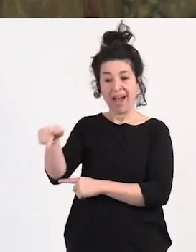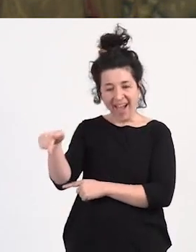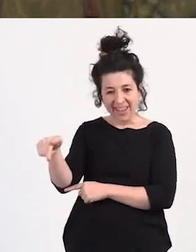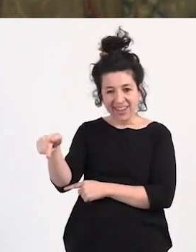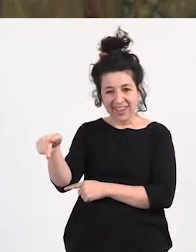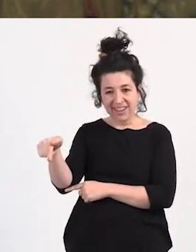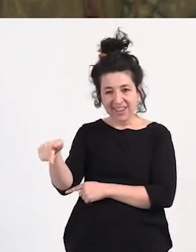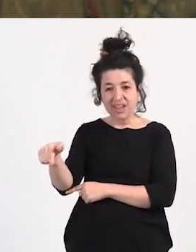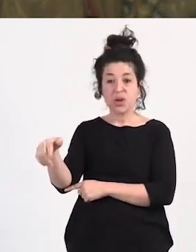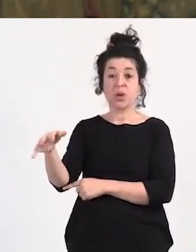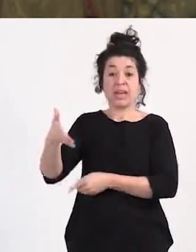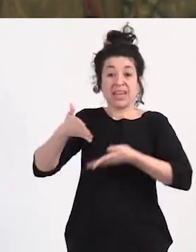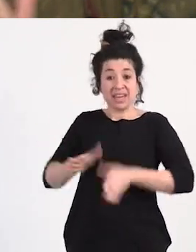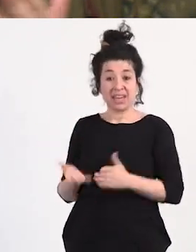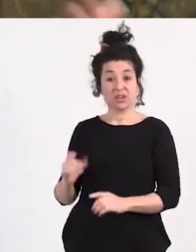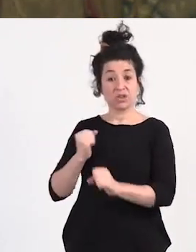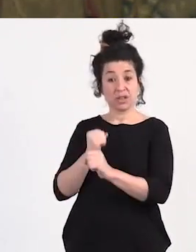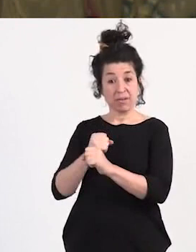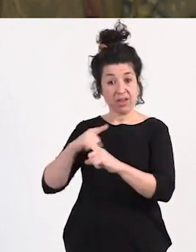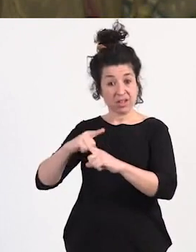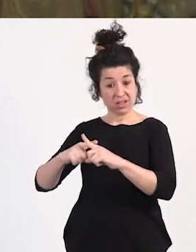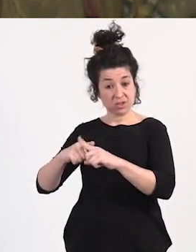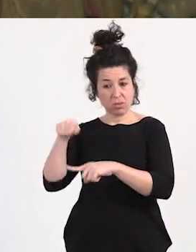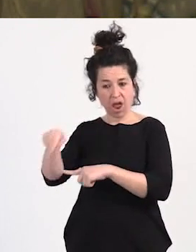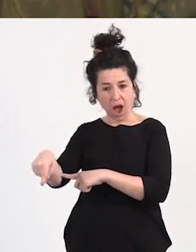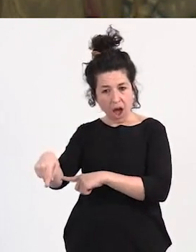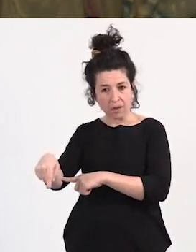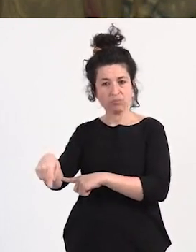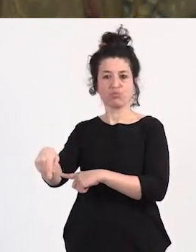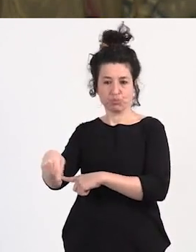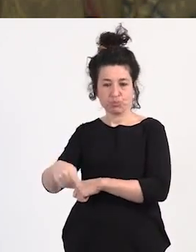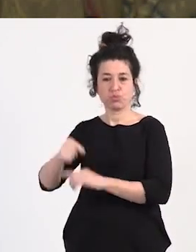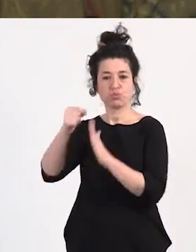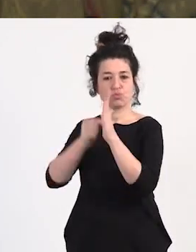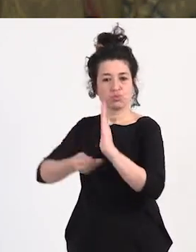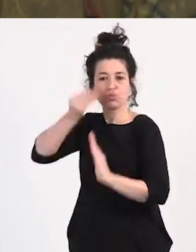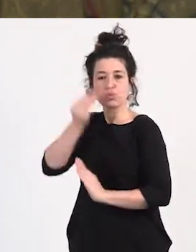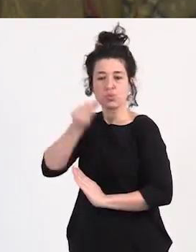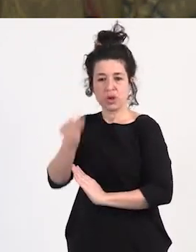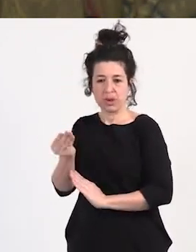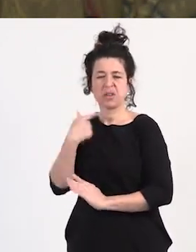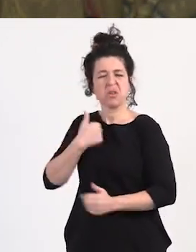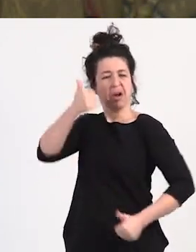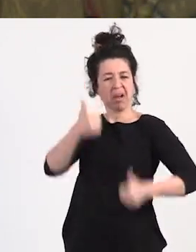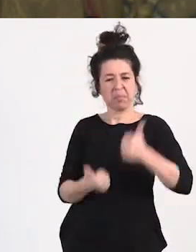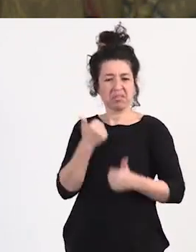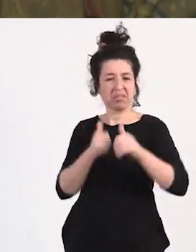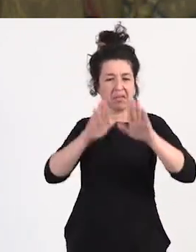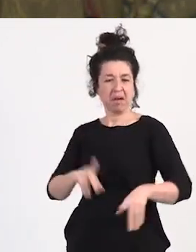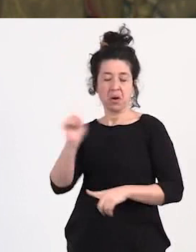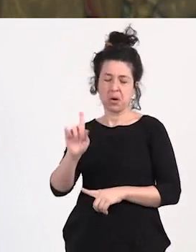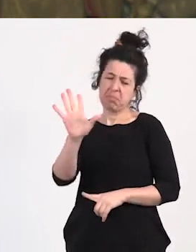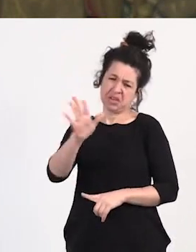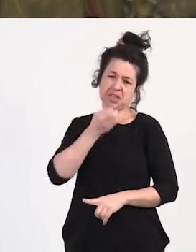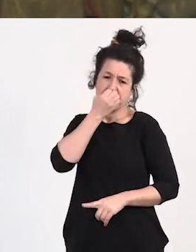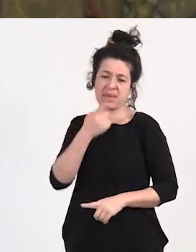han tenido estas escuelas yo no estoy a favor de la competitividad pero sí está bien resaltar y decir